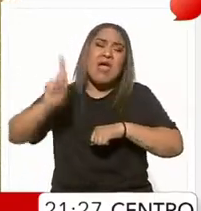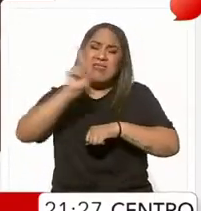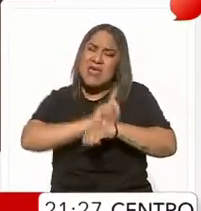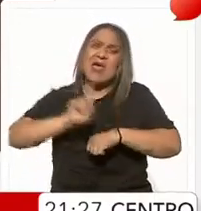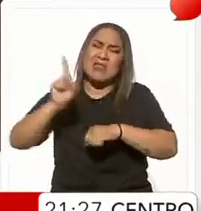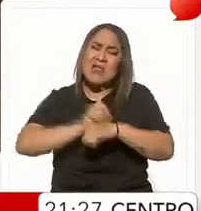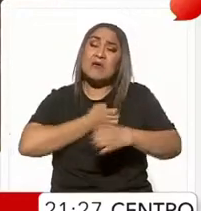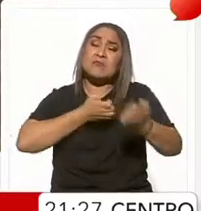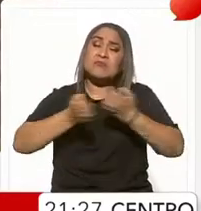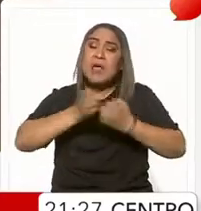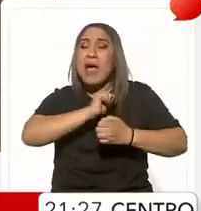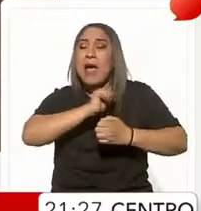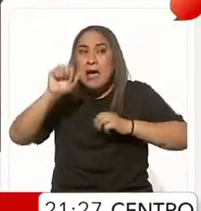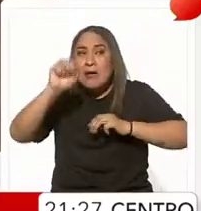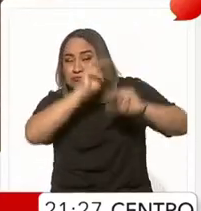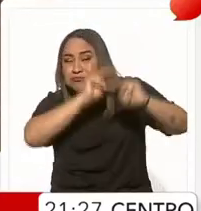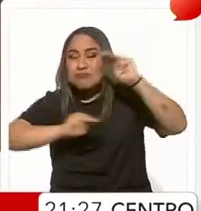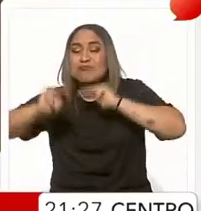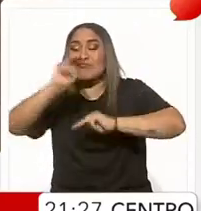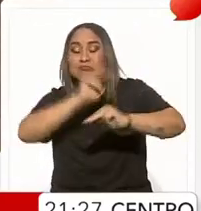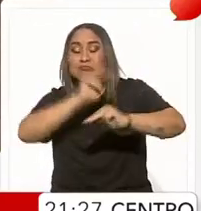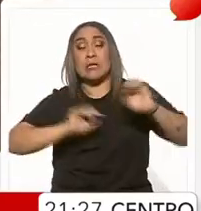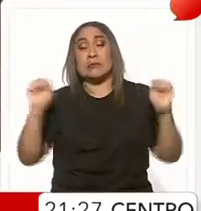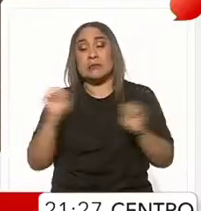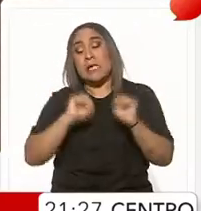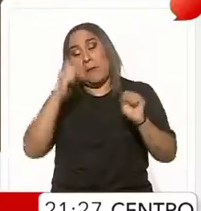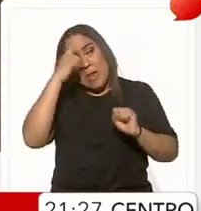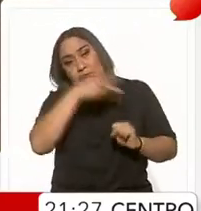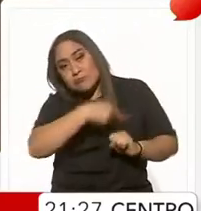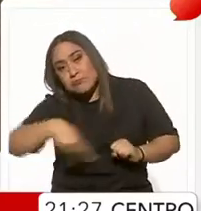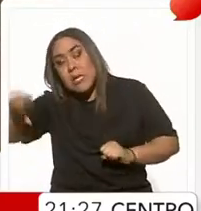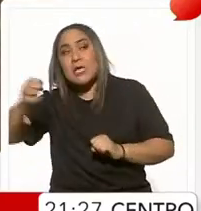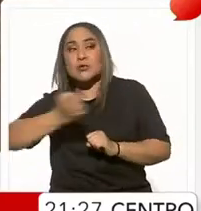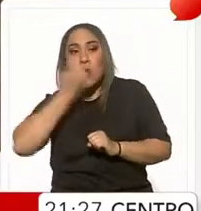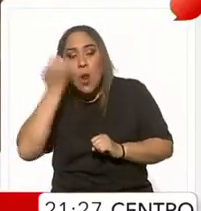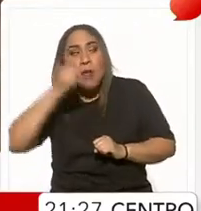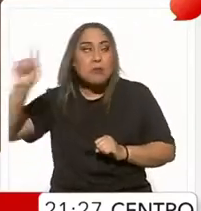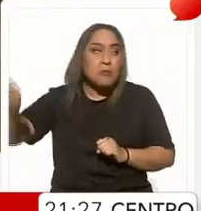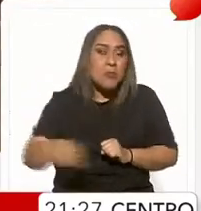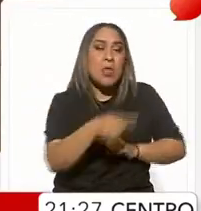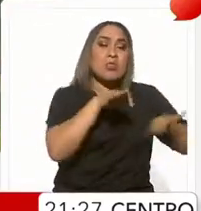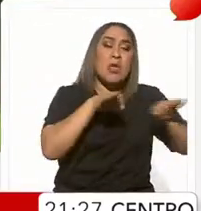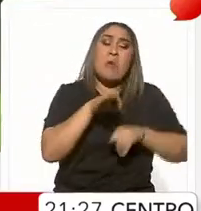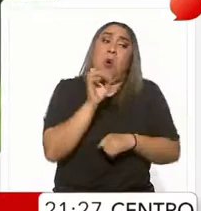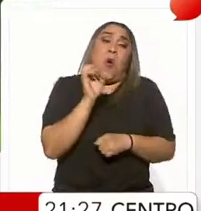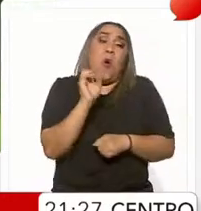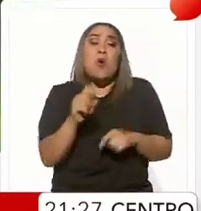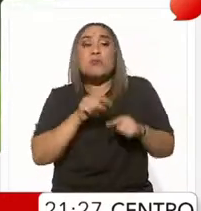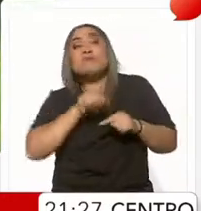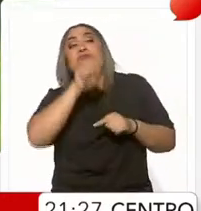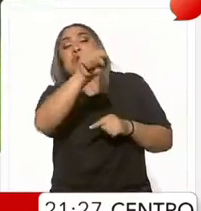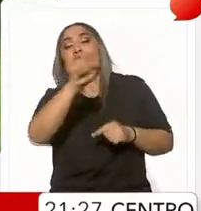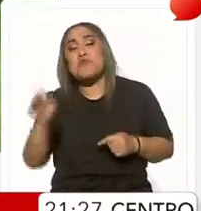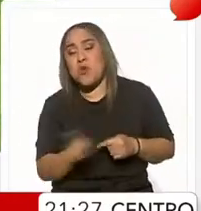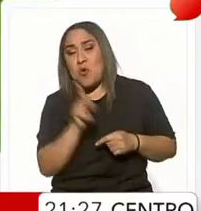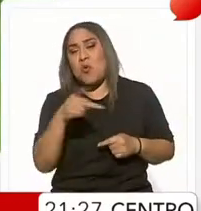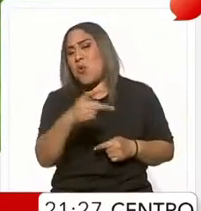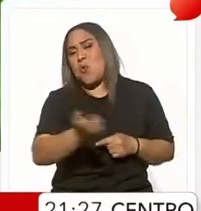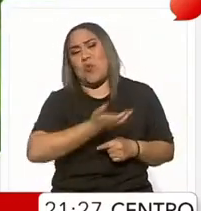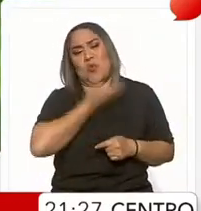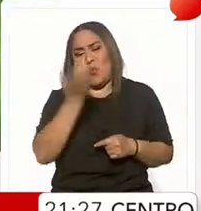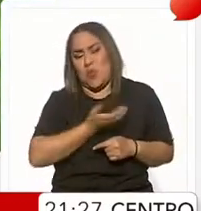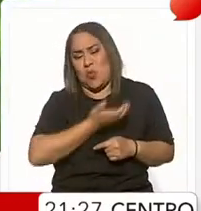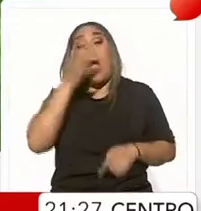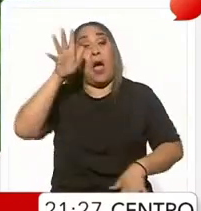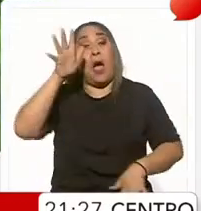distancias por zonas agrestes, para ir a la escuela a trabajar o simplemente para ir a otra comunidad, muchas veces